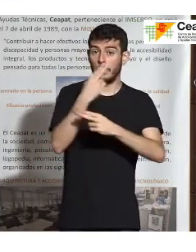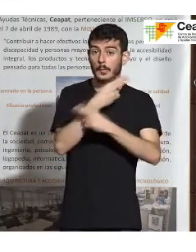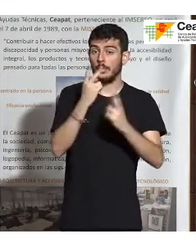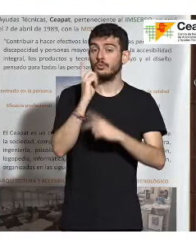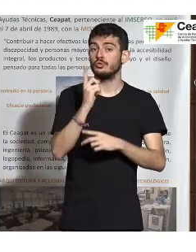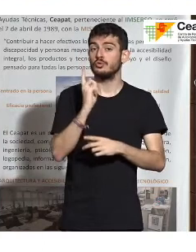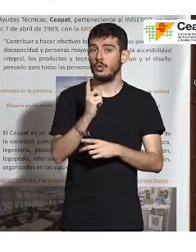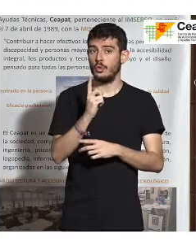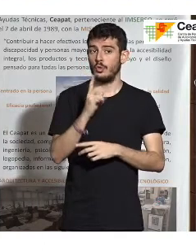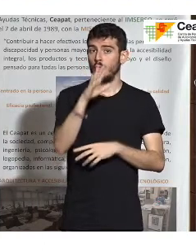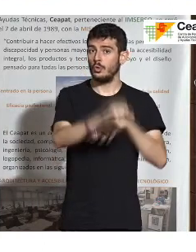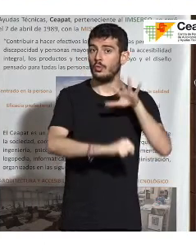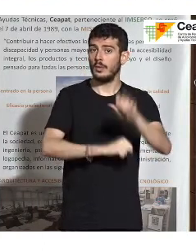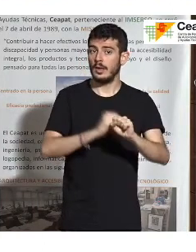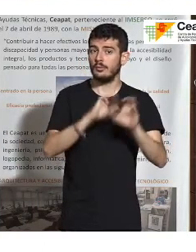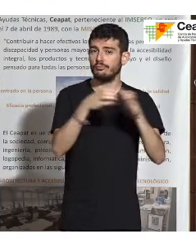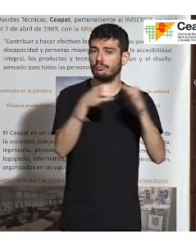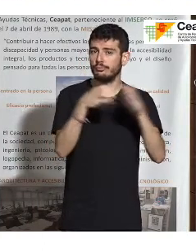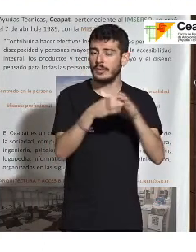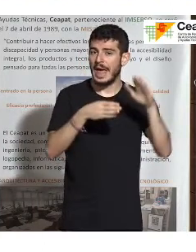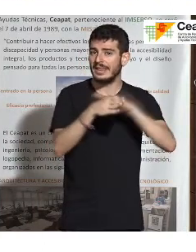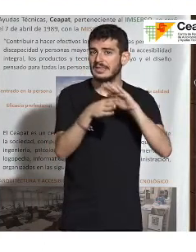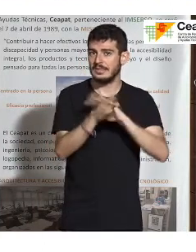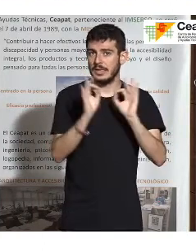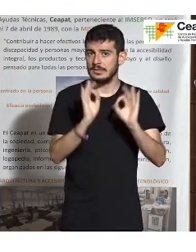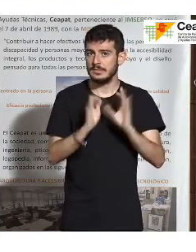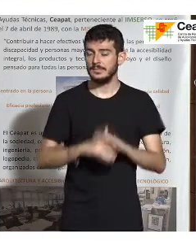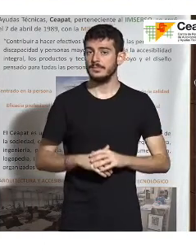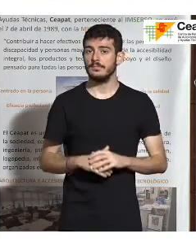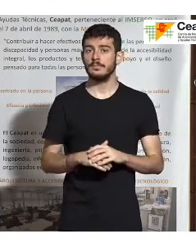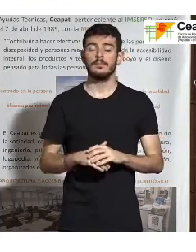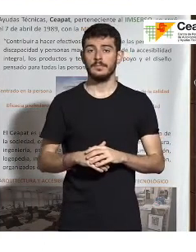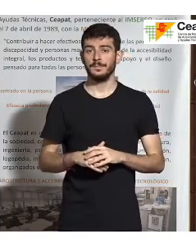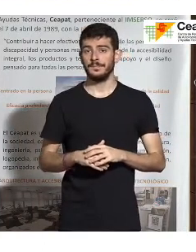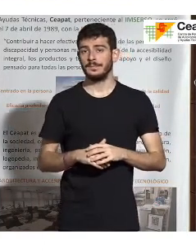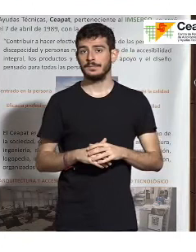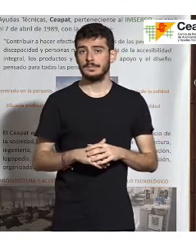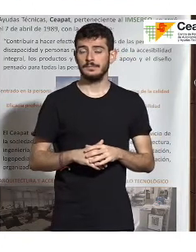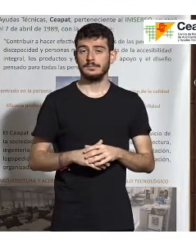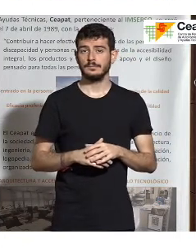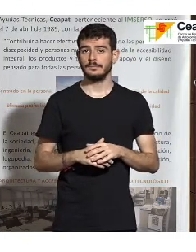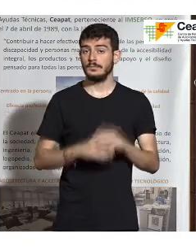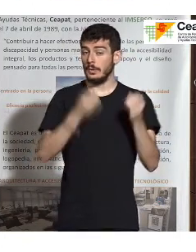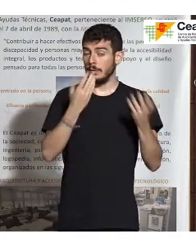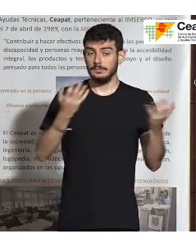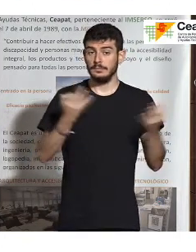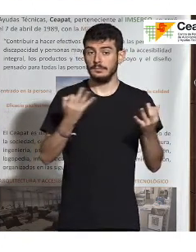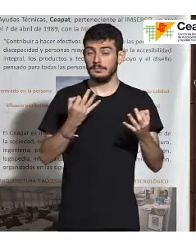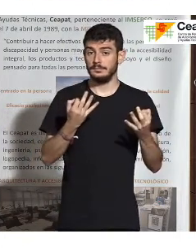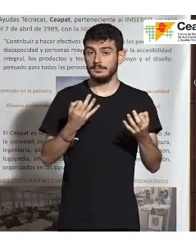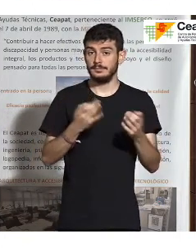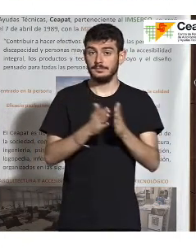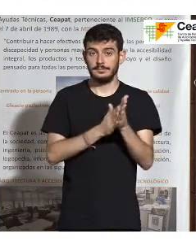comprar equipo accesible. Bueno, pues, digamos, hay que ponerse las pilas y